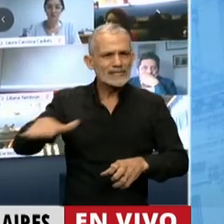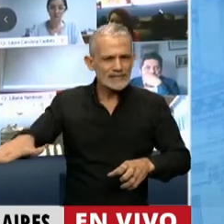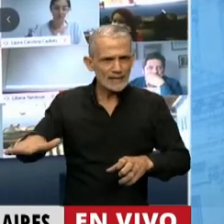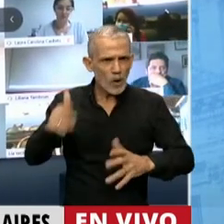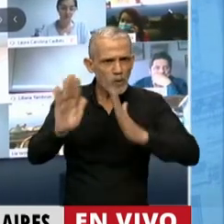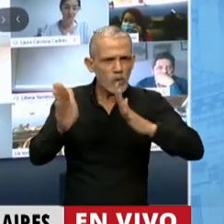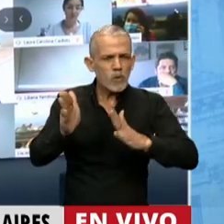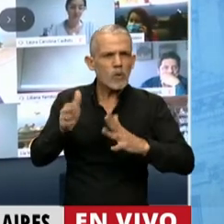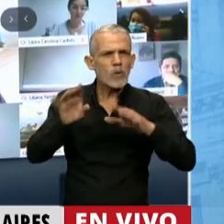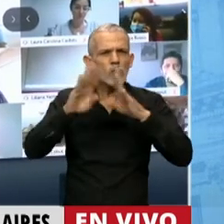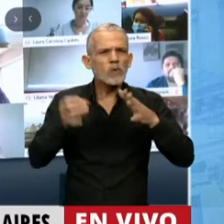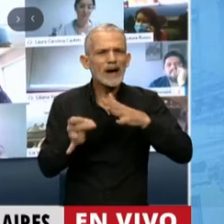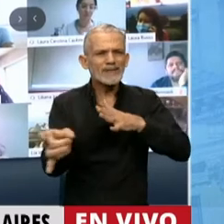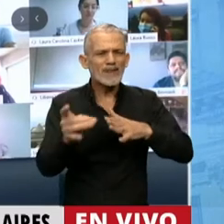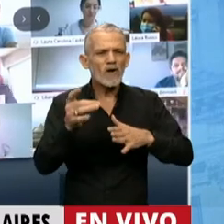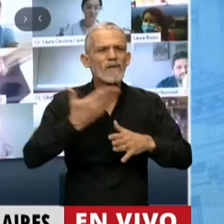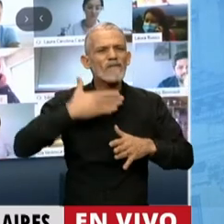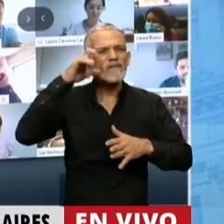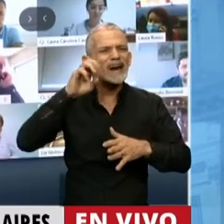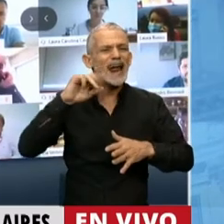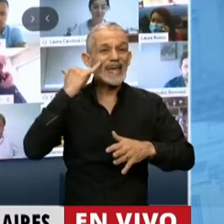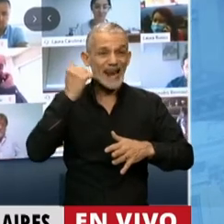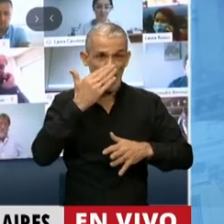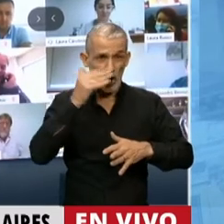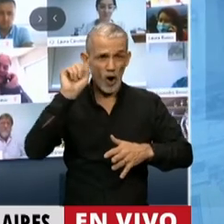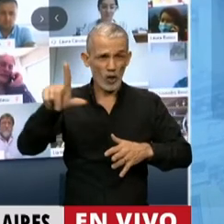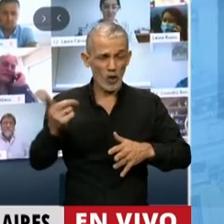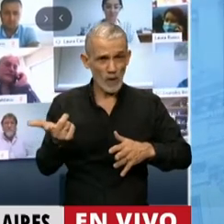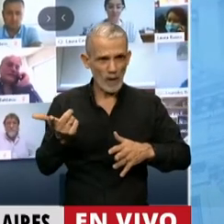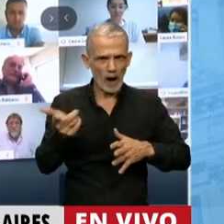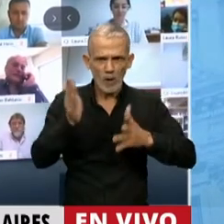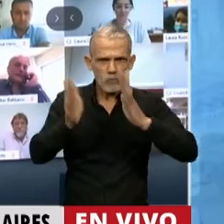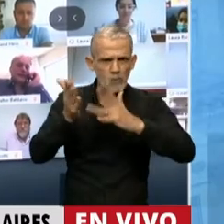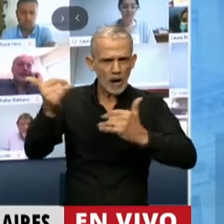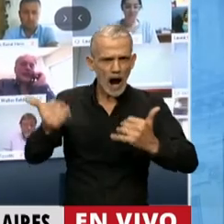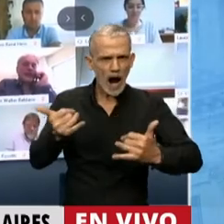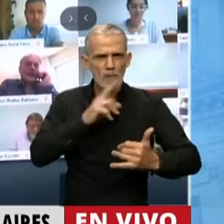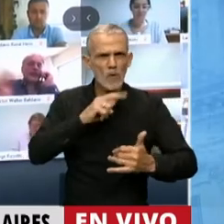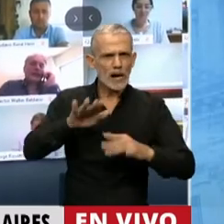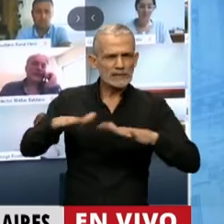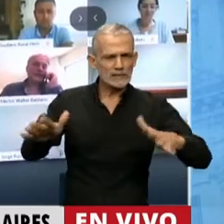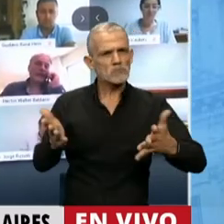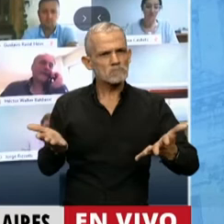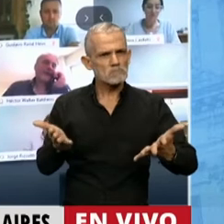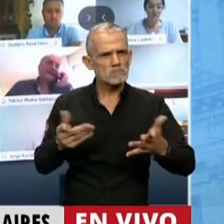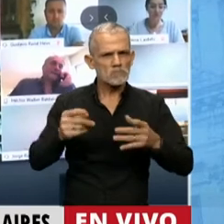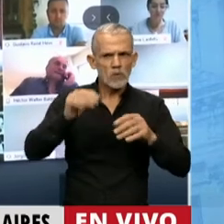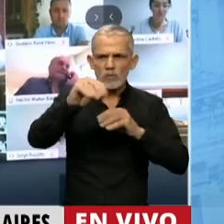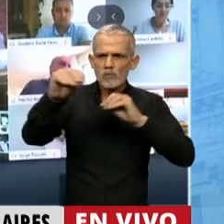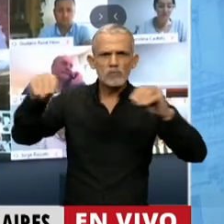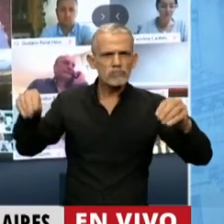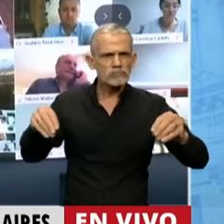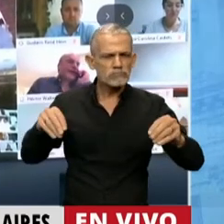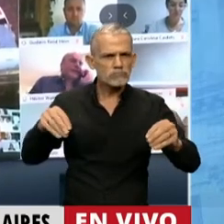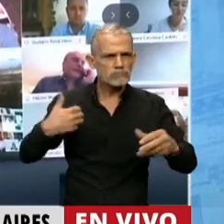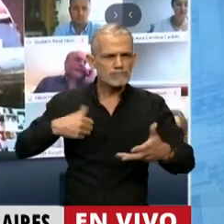niños en la estación de Ferreira en Córdoba, y esta situación se extiende a distintos lugares del